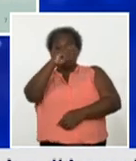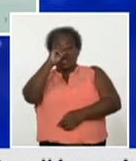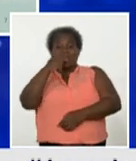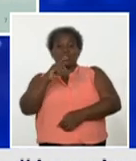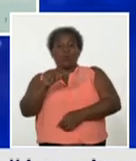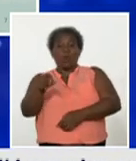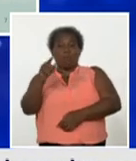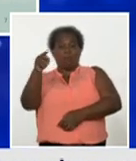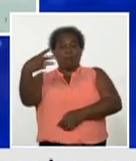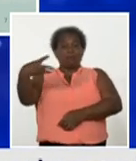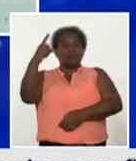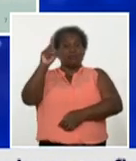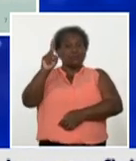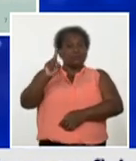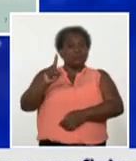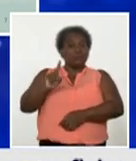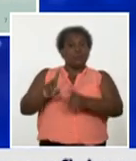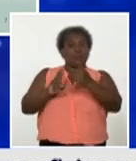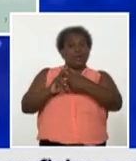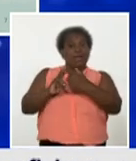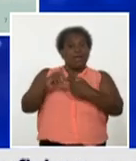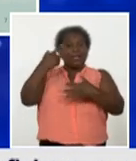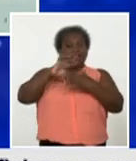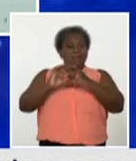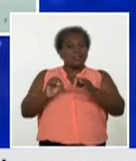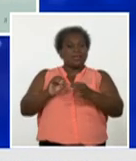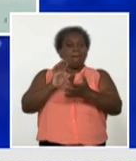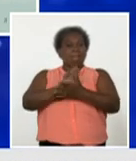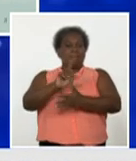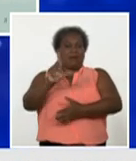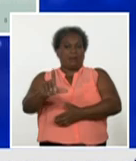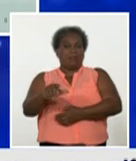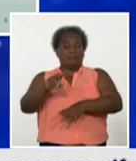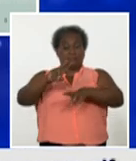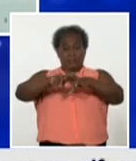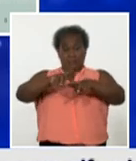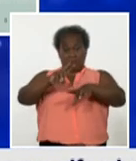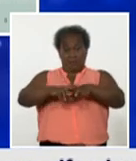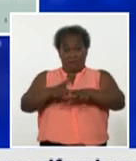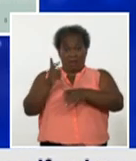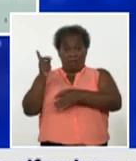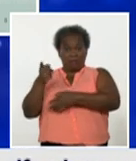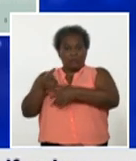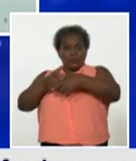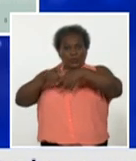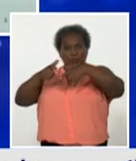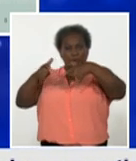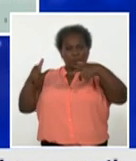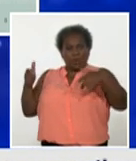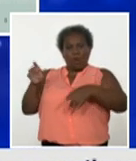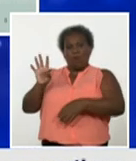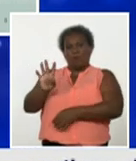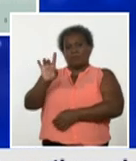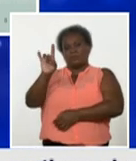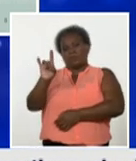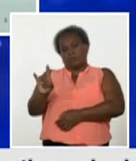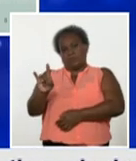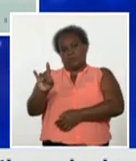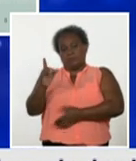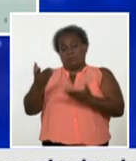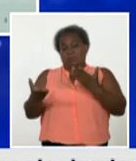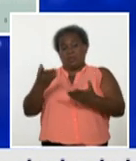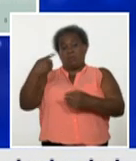con uno cada uno La Habana incrementa el número de casos cuarenta y nueve más que el día de ayer